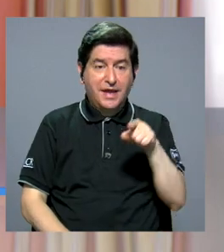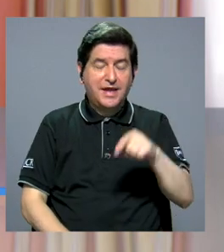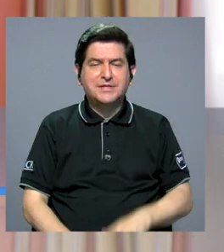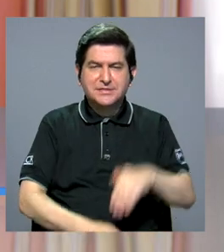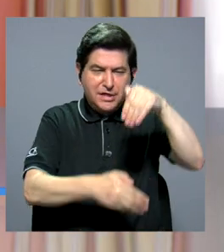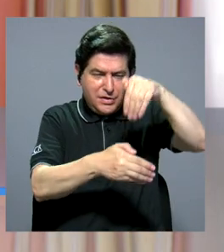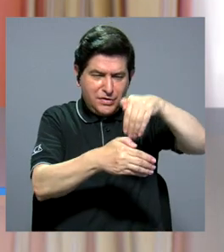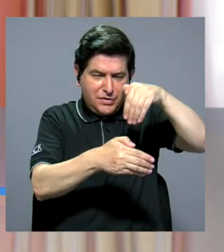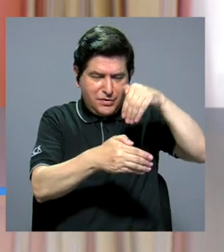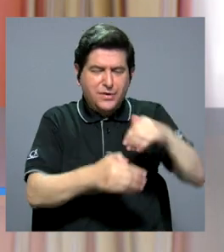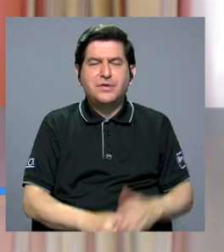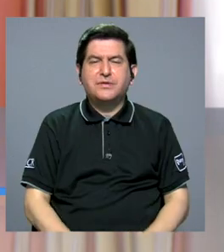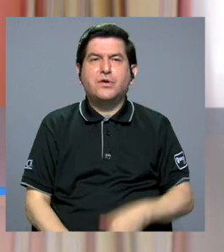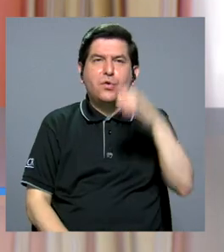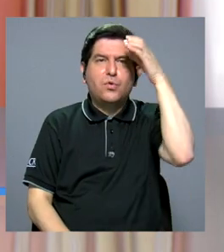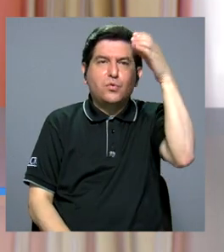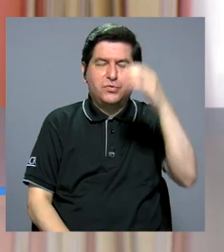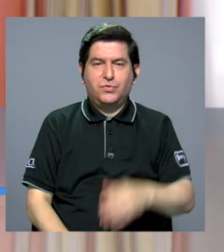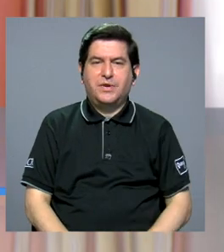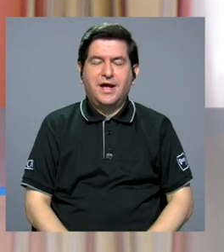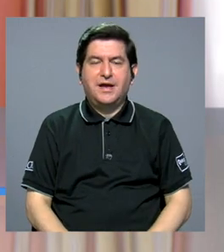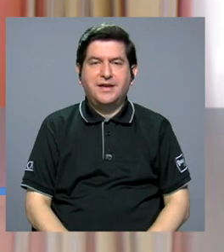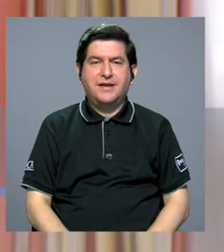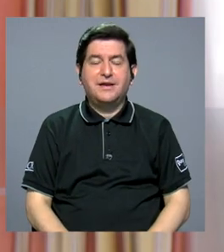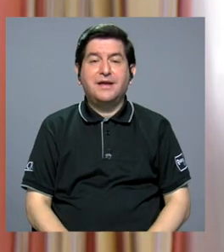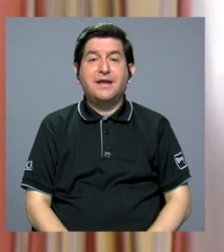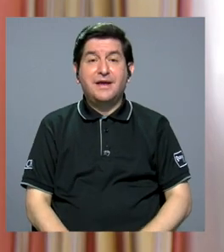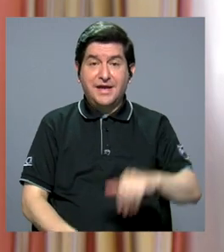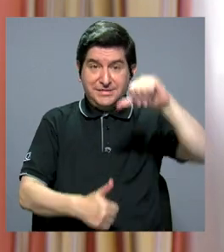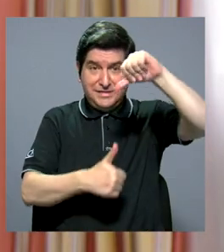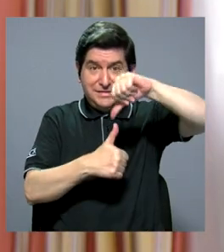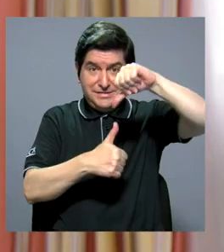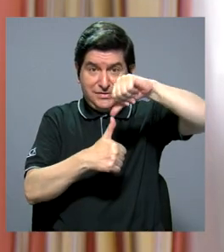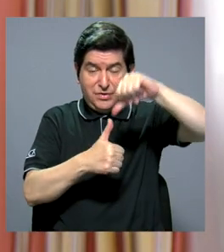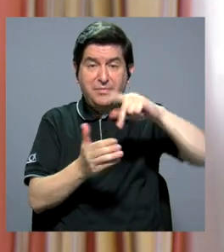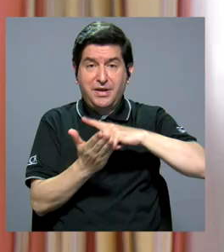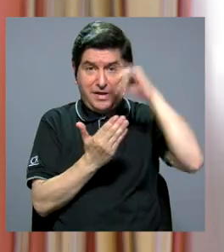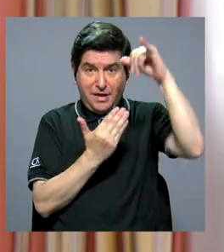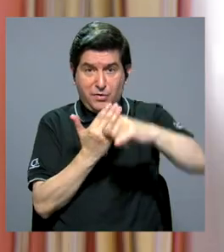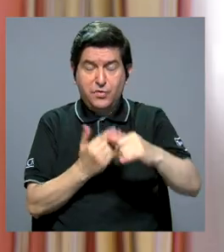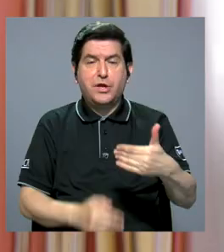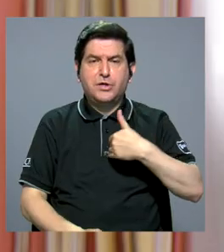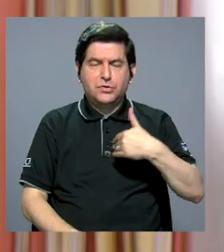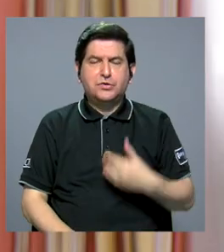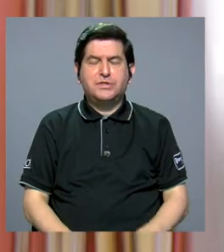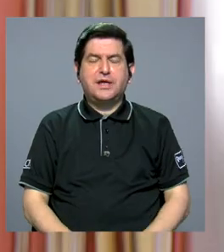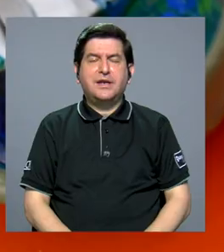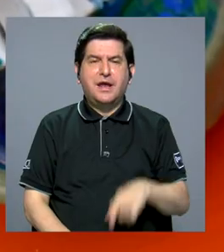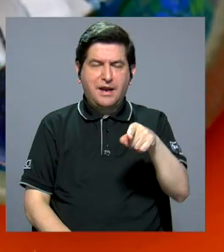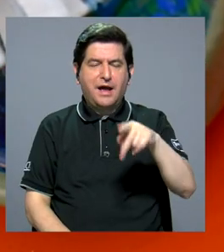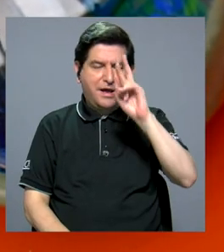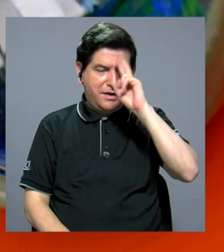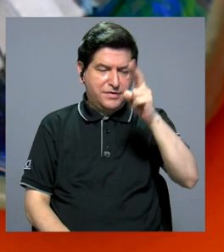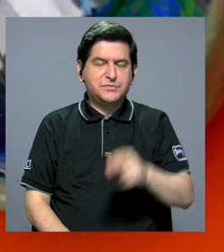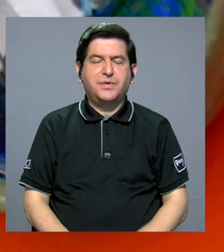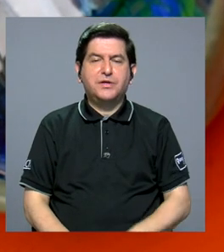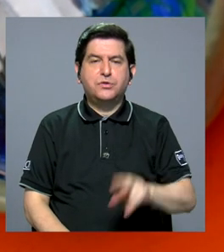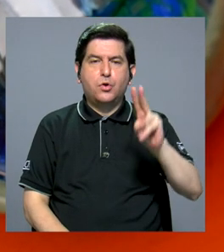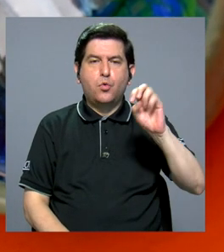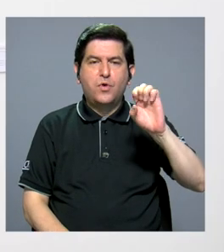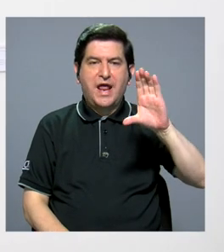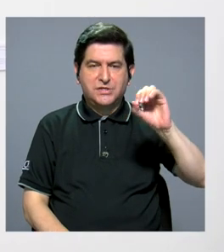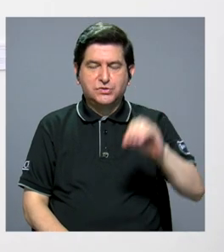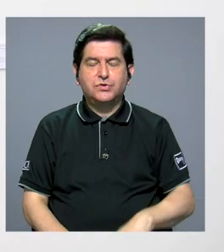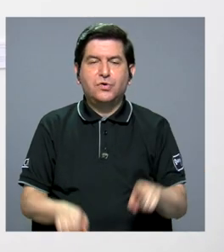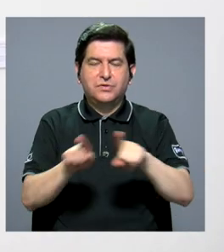Centroamericano de Patrimonio Cultural que es un proyecto que incluso obtuvo un reconocimiento de la UNESCO el año pasado. El proyecto